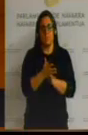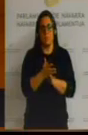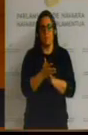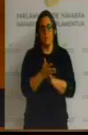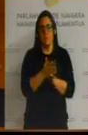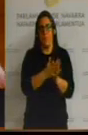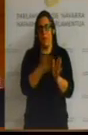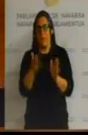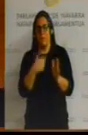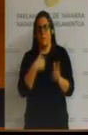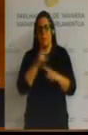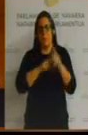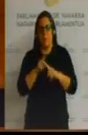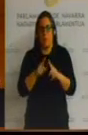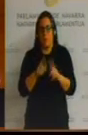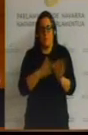2020.